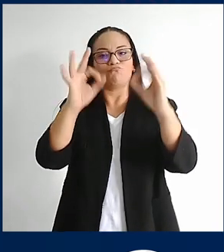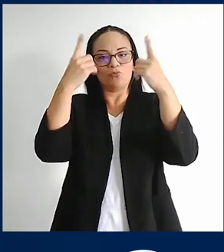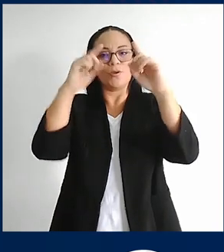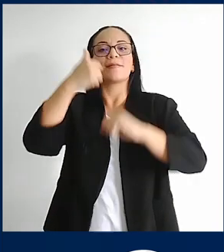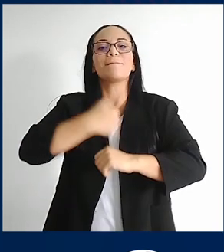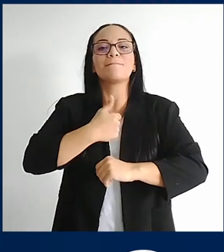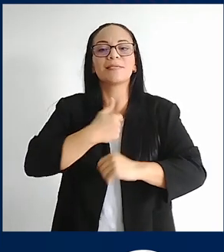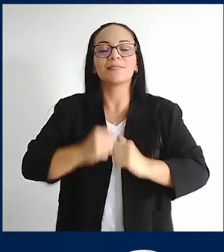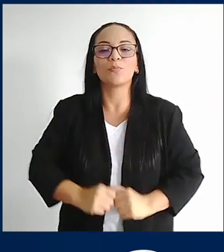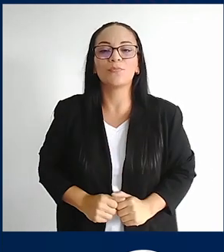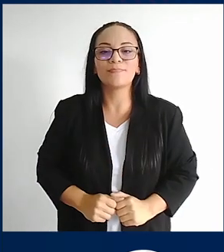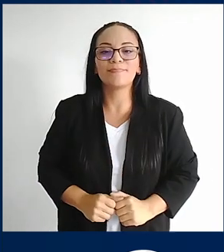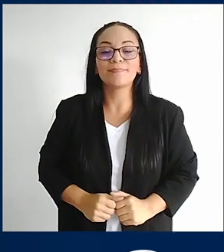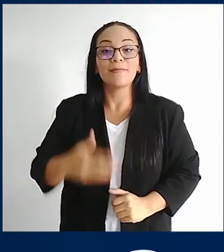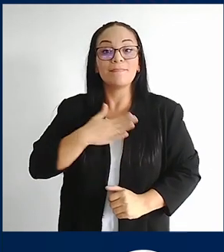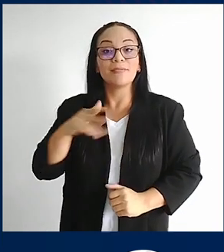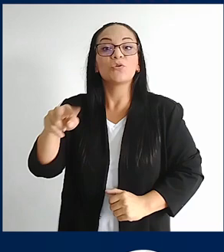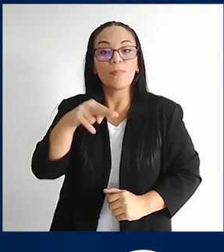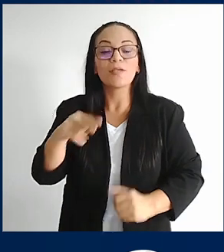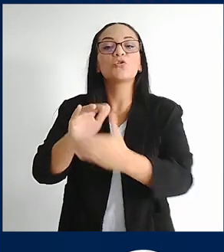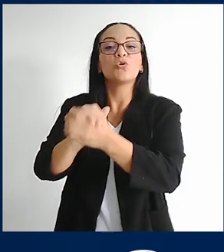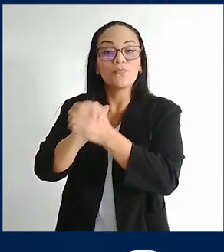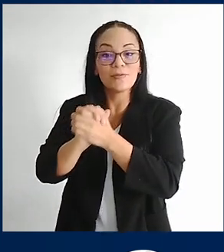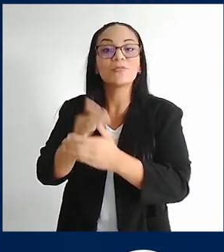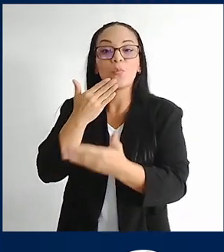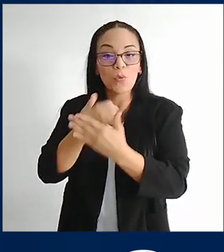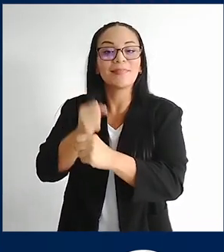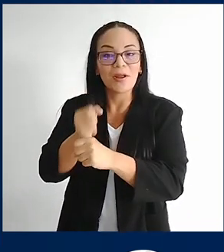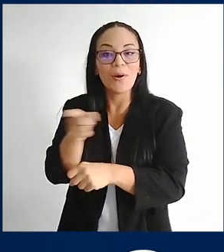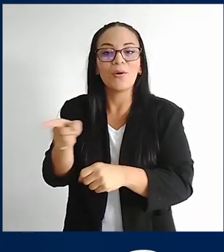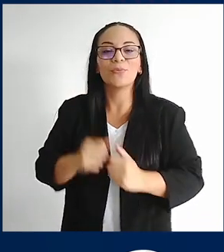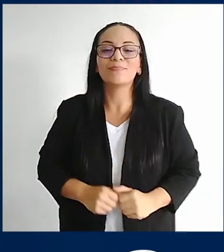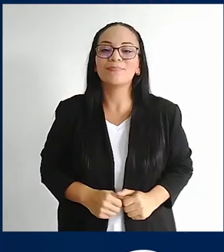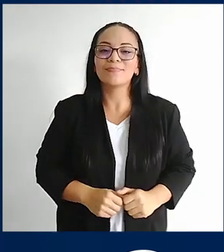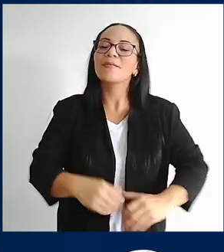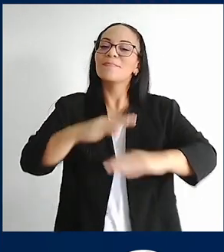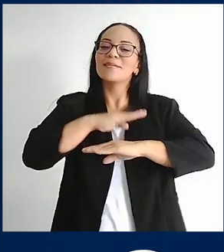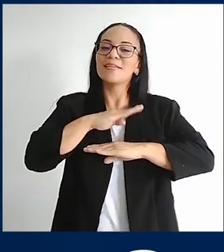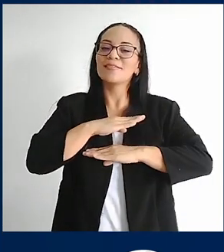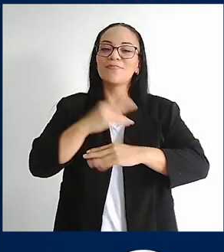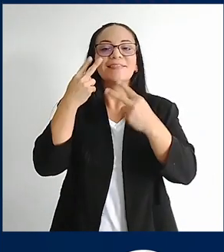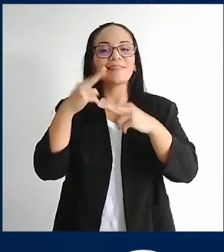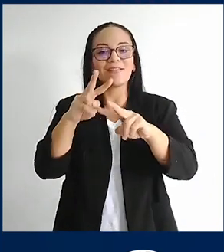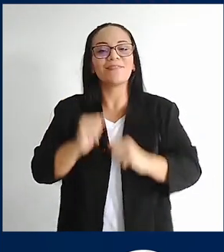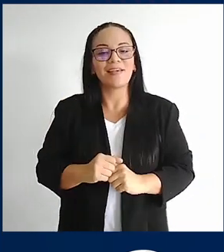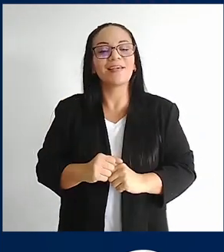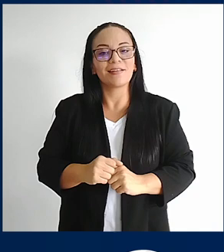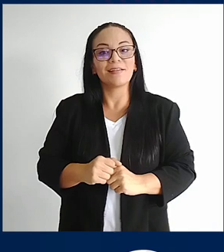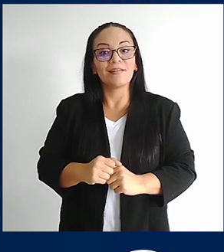mismo. A mis colegas, los felicito por su buen trabajo. Me satisface ver que están